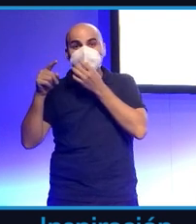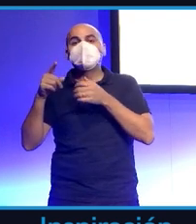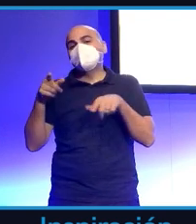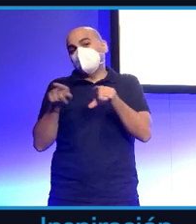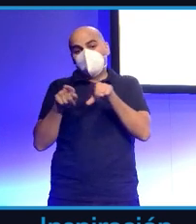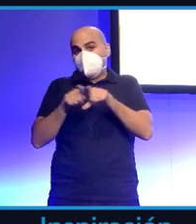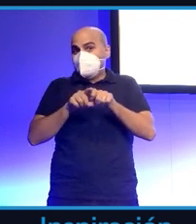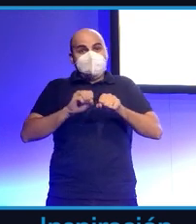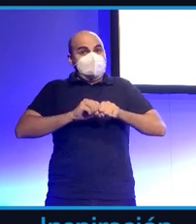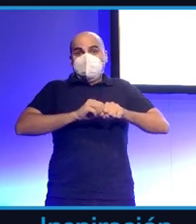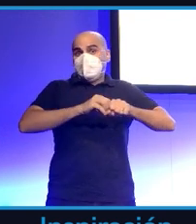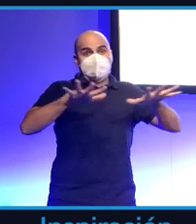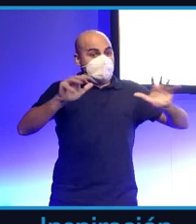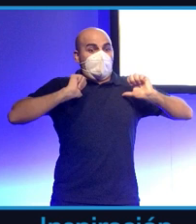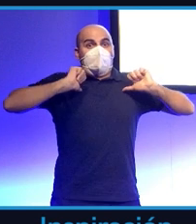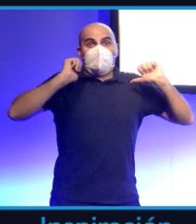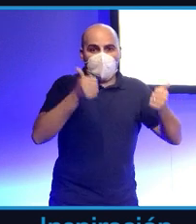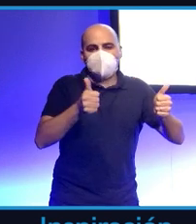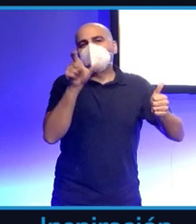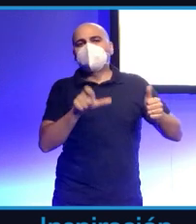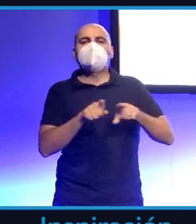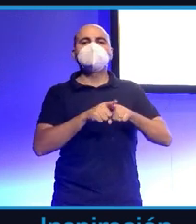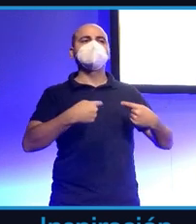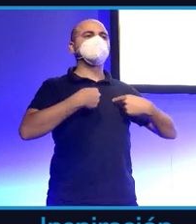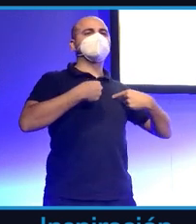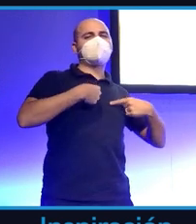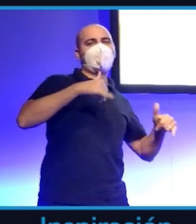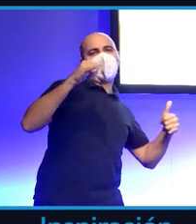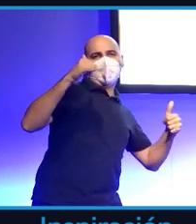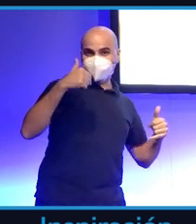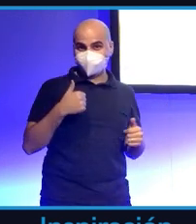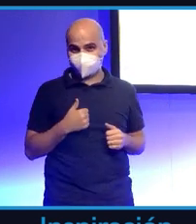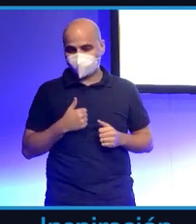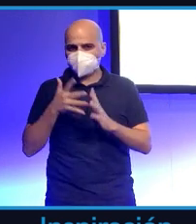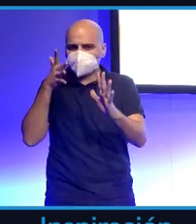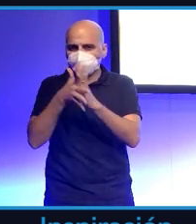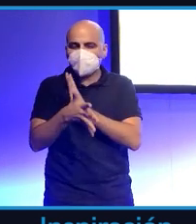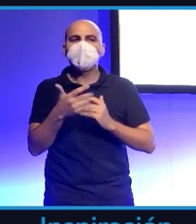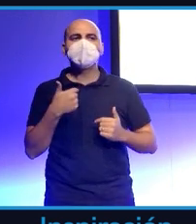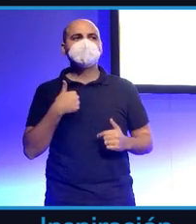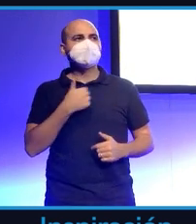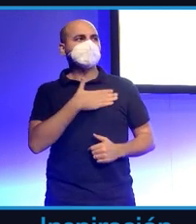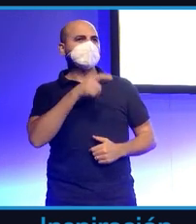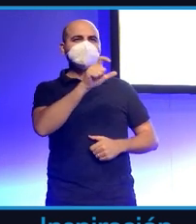de sentirse bien simplemente con el hecho de que otros te presten atención.